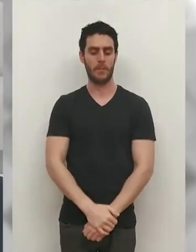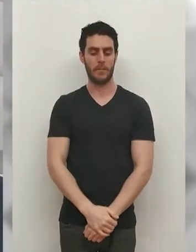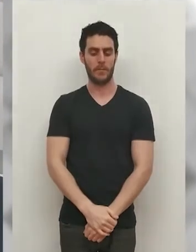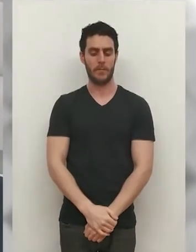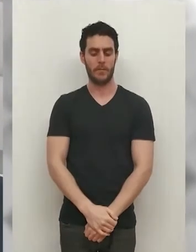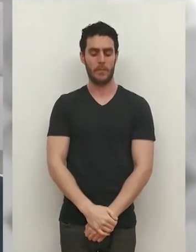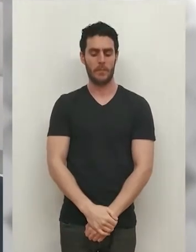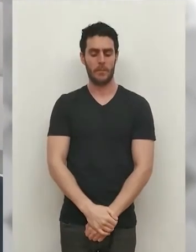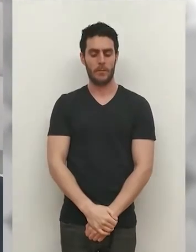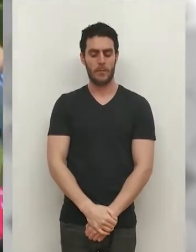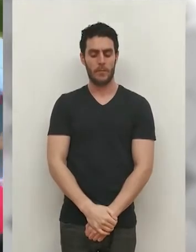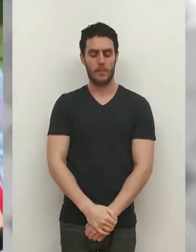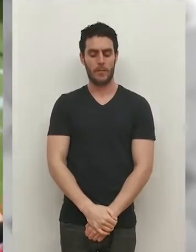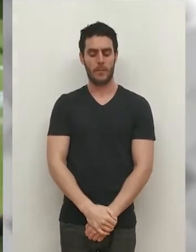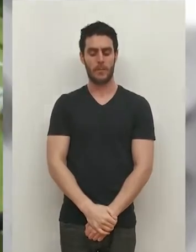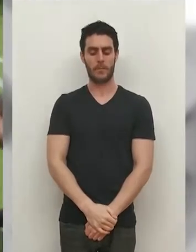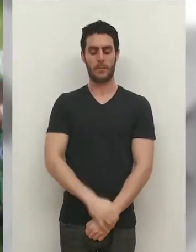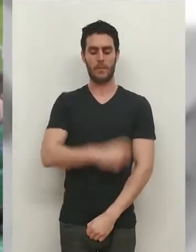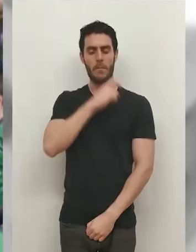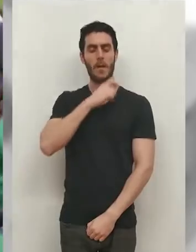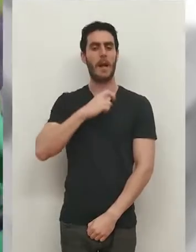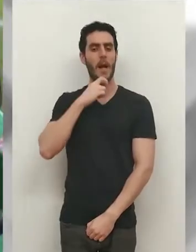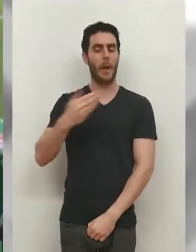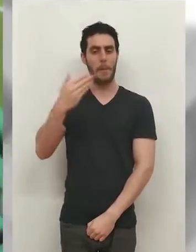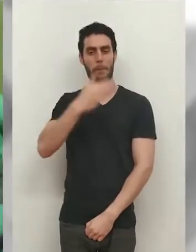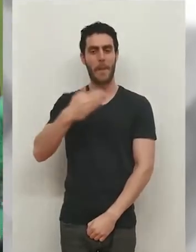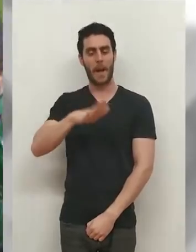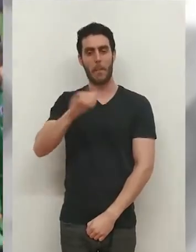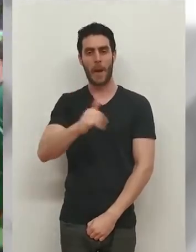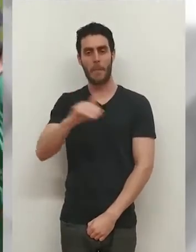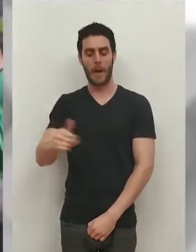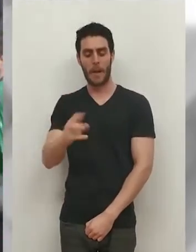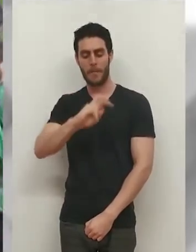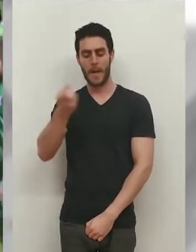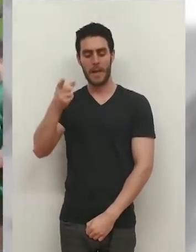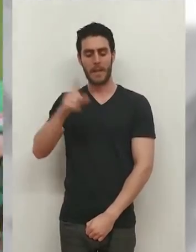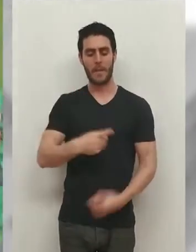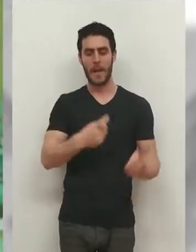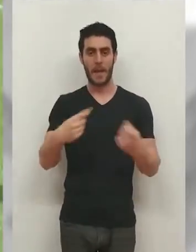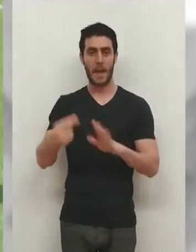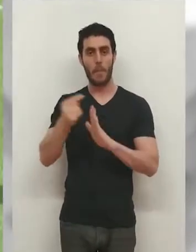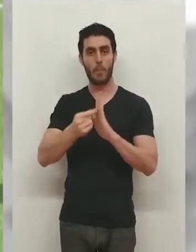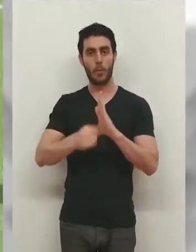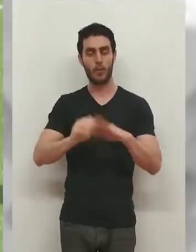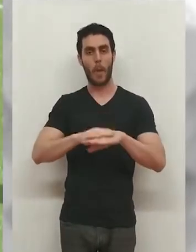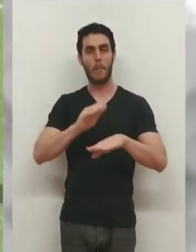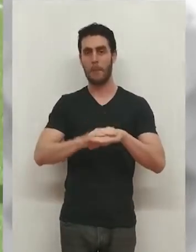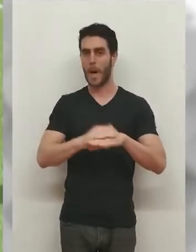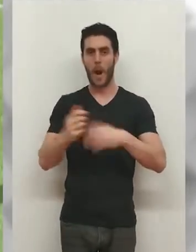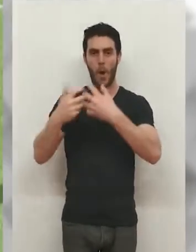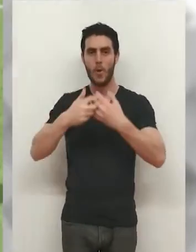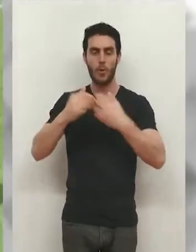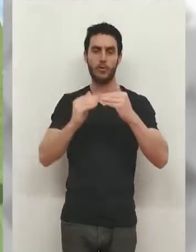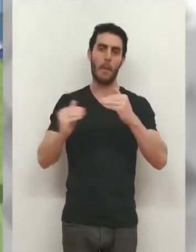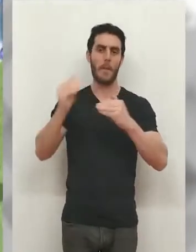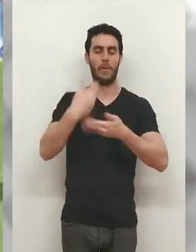consecutivo. El Calahorra visitaba Barreiro con varias bajas y con la necesidad de puntuar para no descolgarse